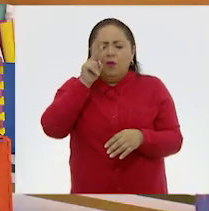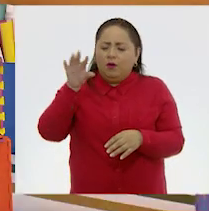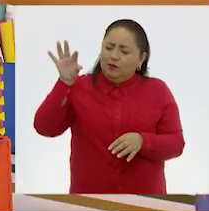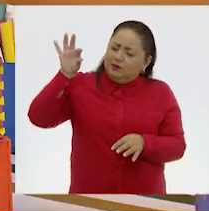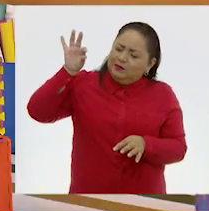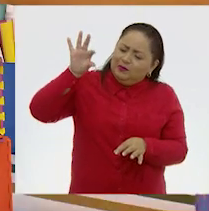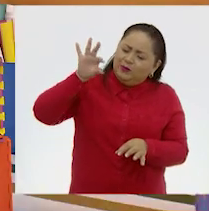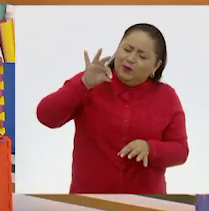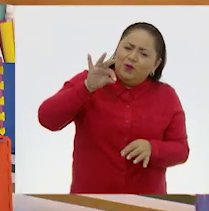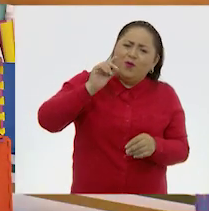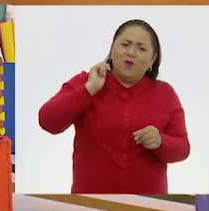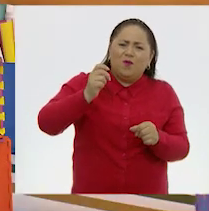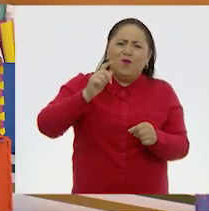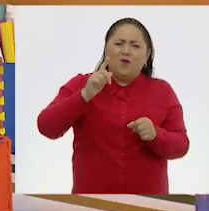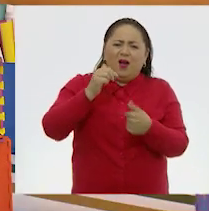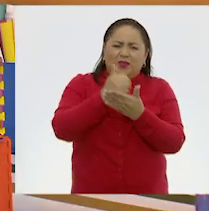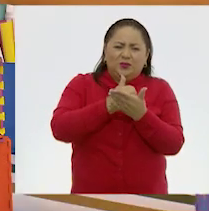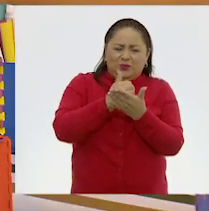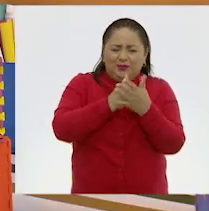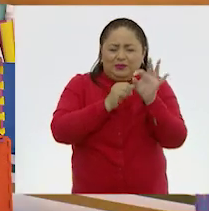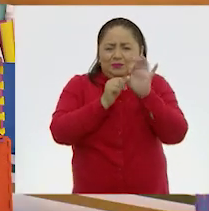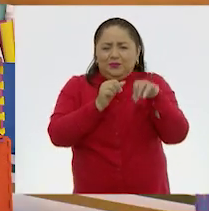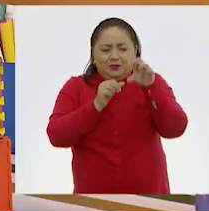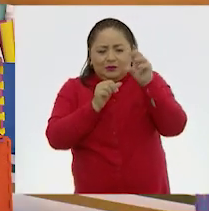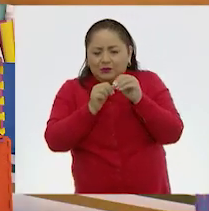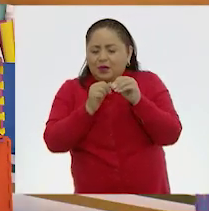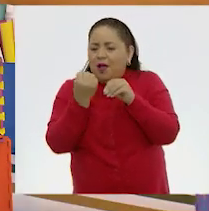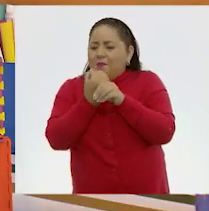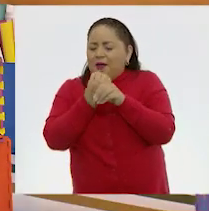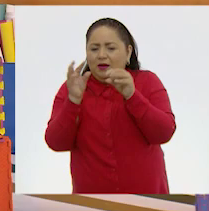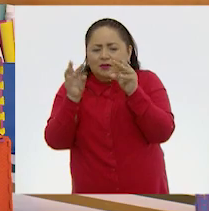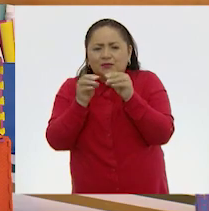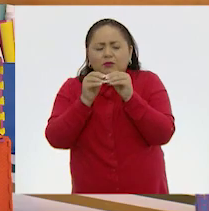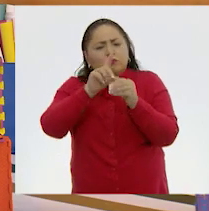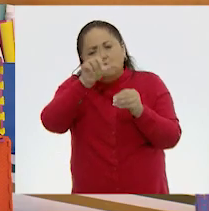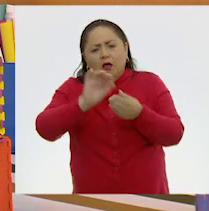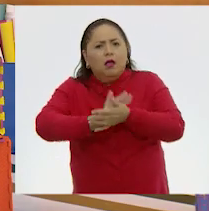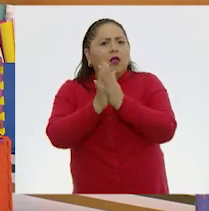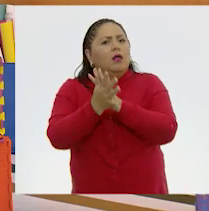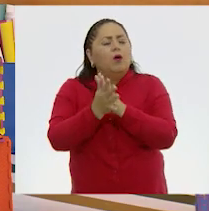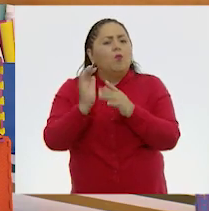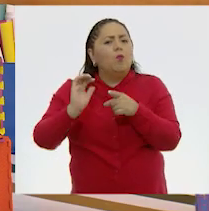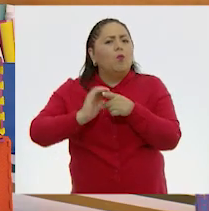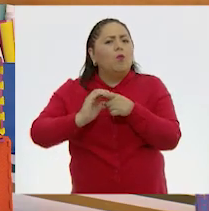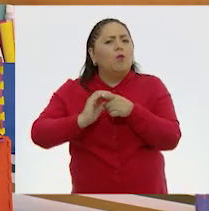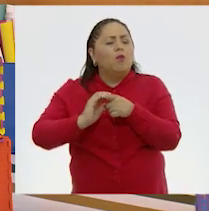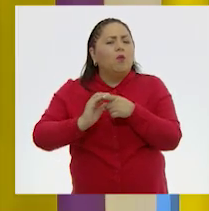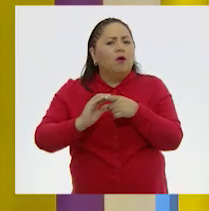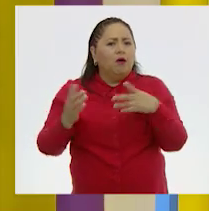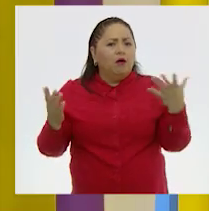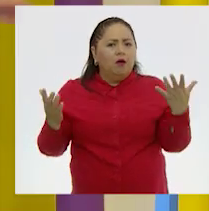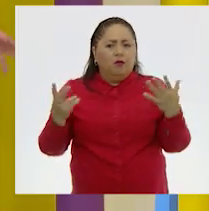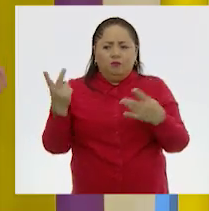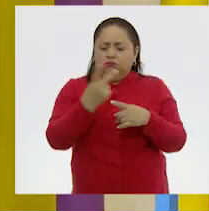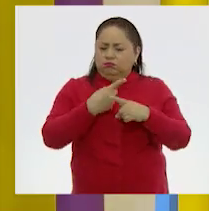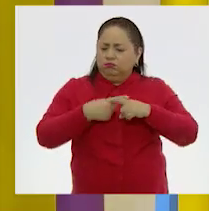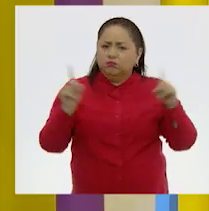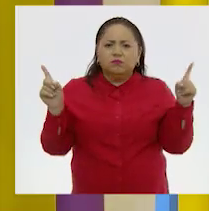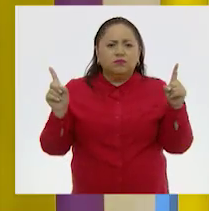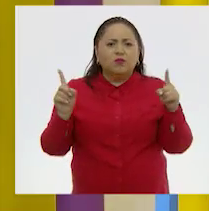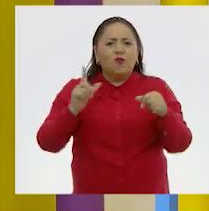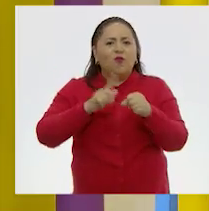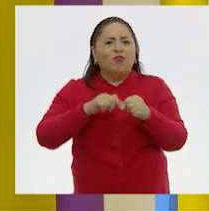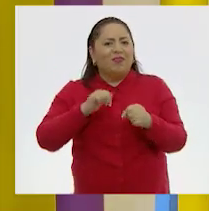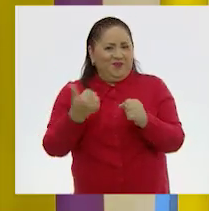gota del azul, por ejemplo, con el amarillo y de repente desaparecen los dos y aparece